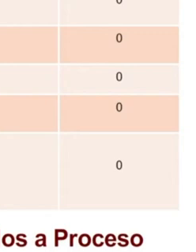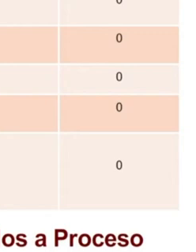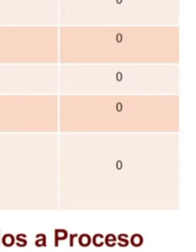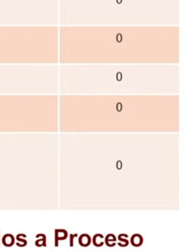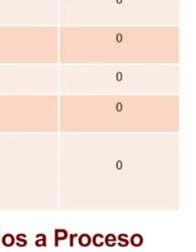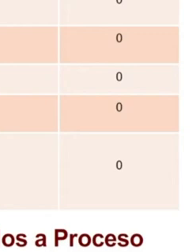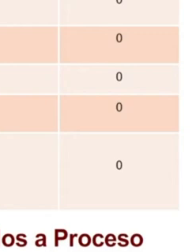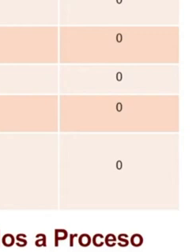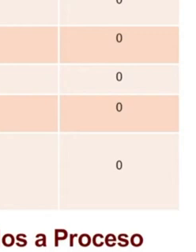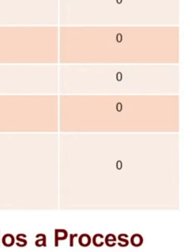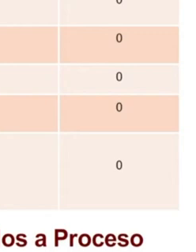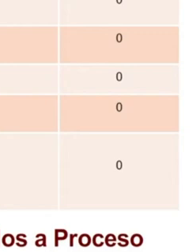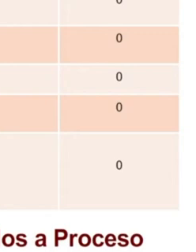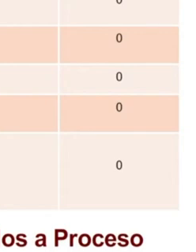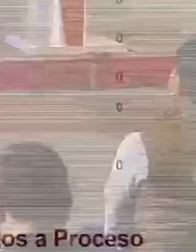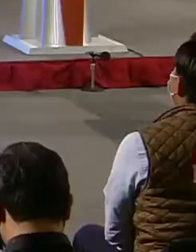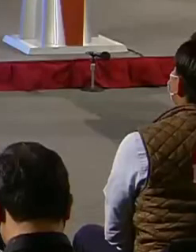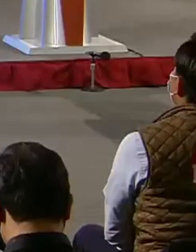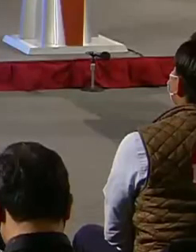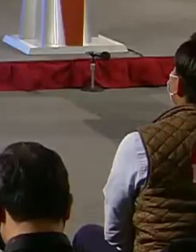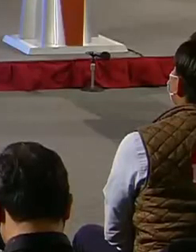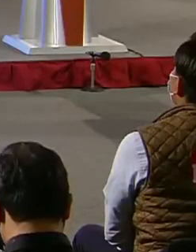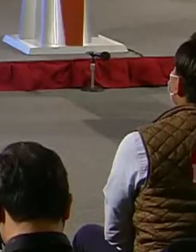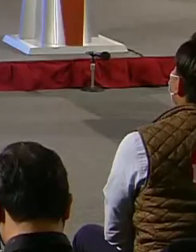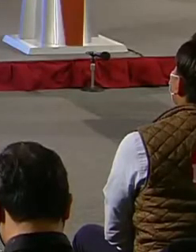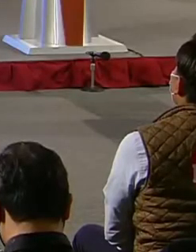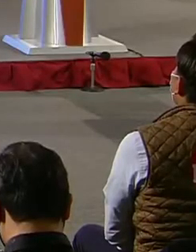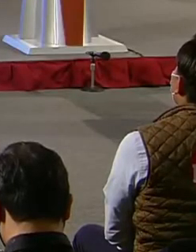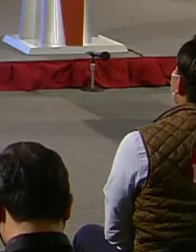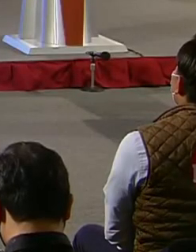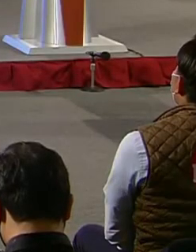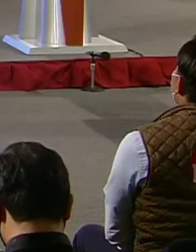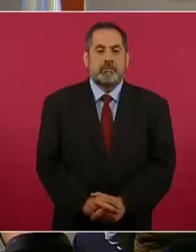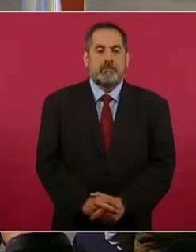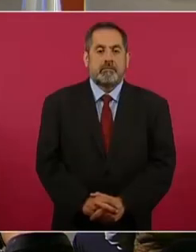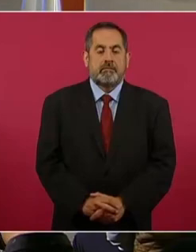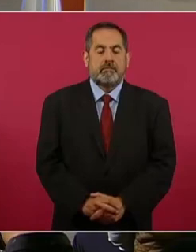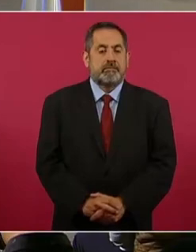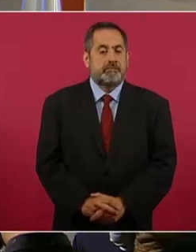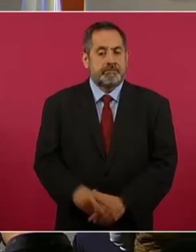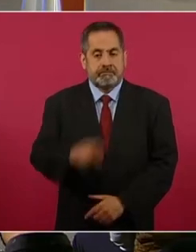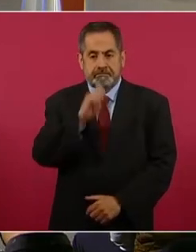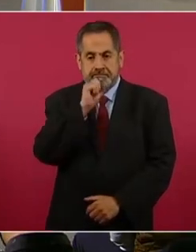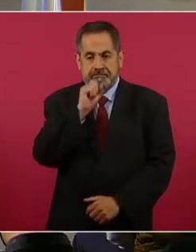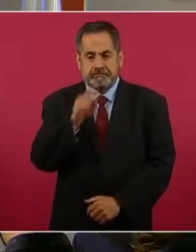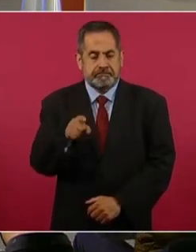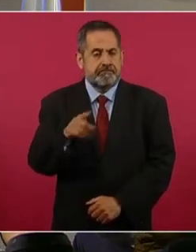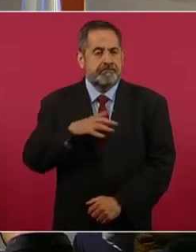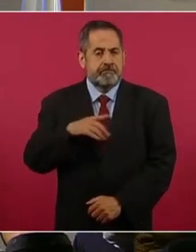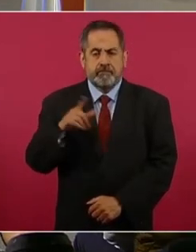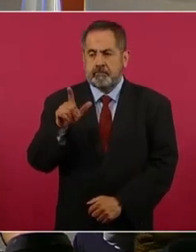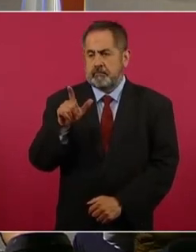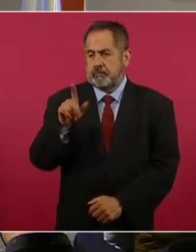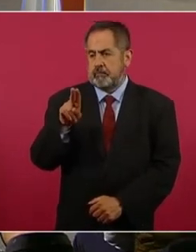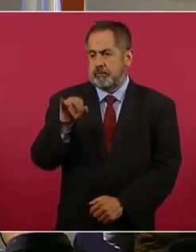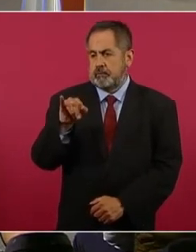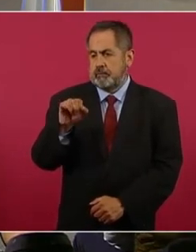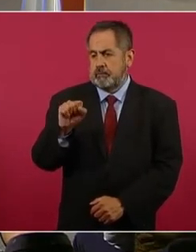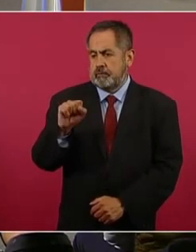y hay un grupo interdisciplinario en la búsqueda para poderlos detener. Es el caso también de Luis Enrique